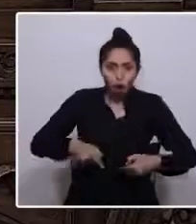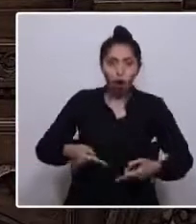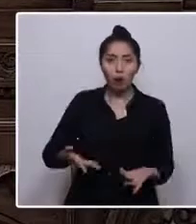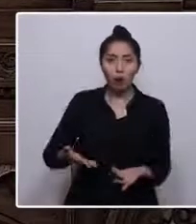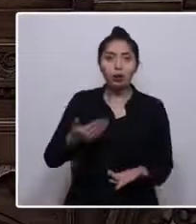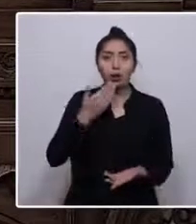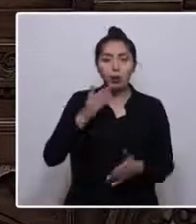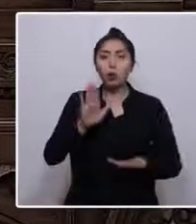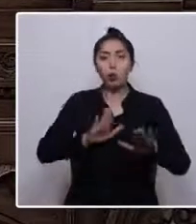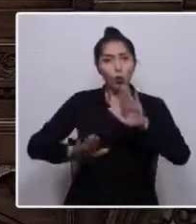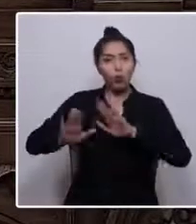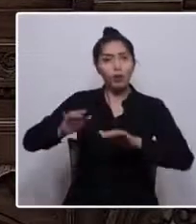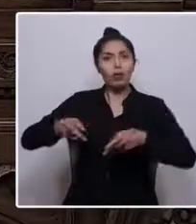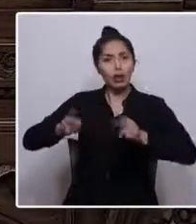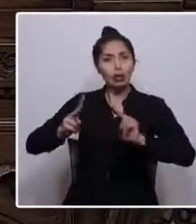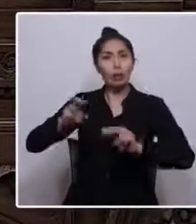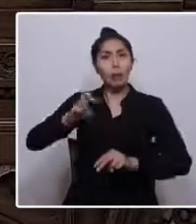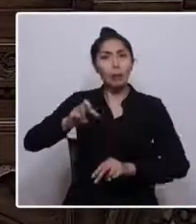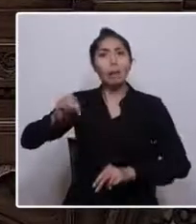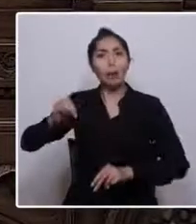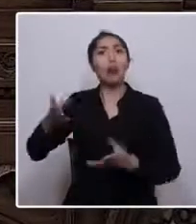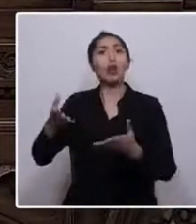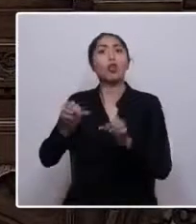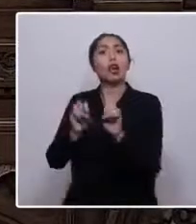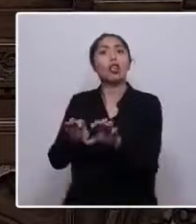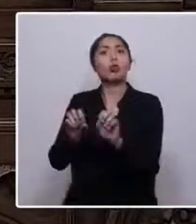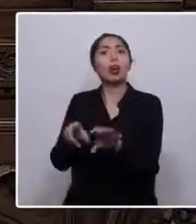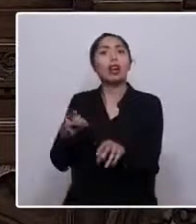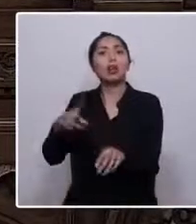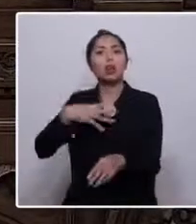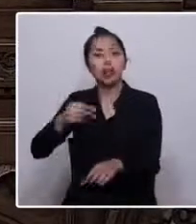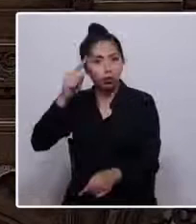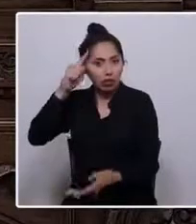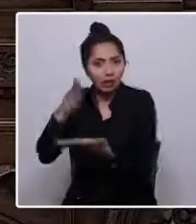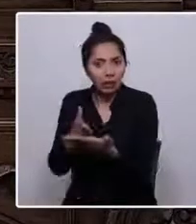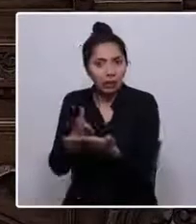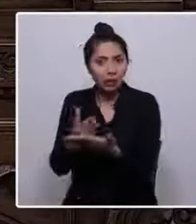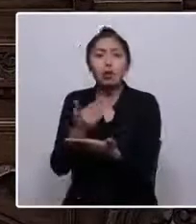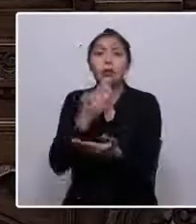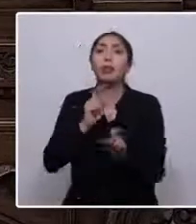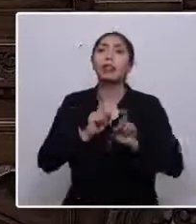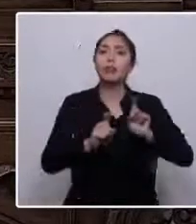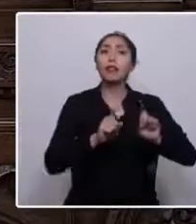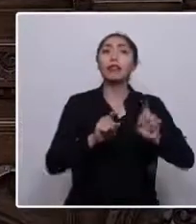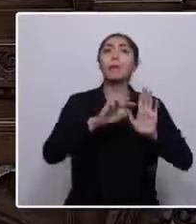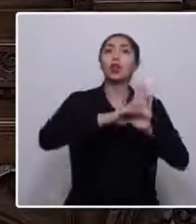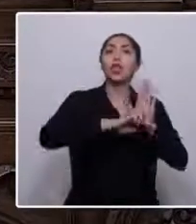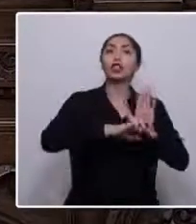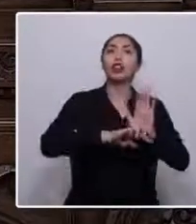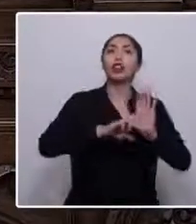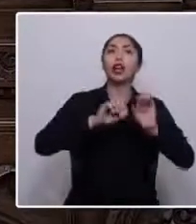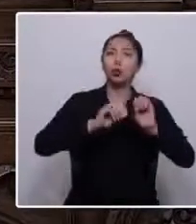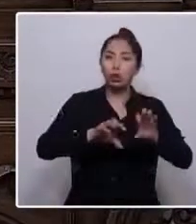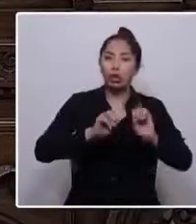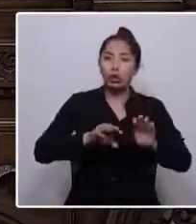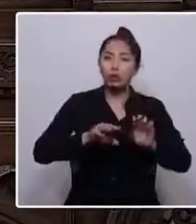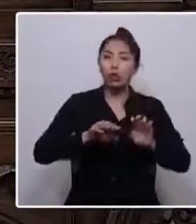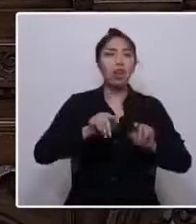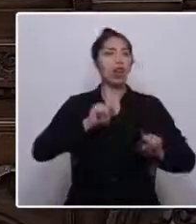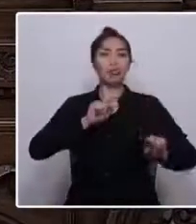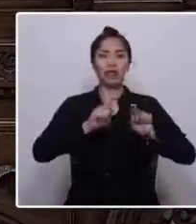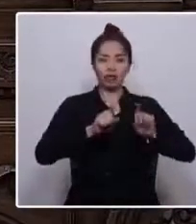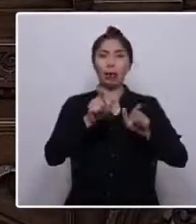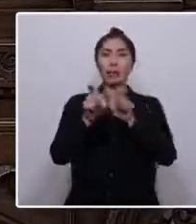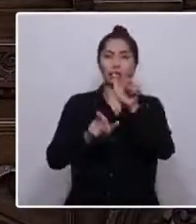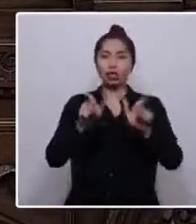poder educar a sus hijos como estimen convenientes, que defienda la libertad de enseñanza y la diversidad de los proyectos educativos, que defienda a las personas frente